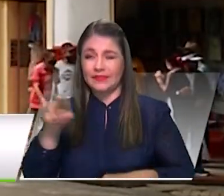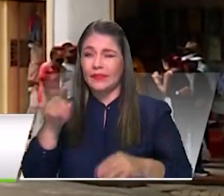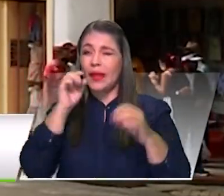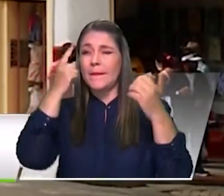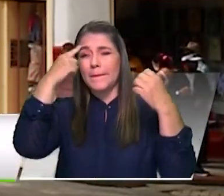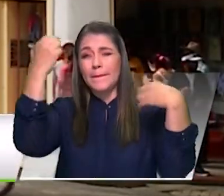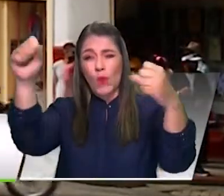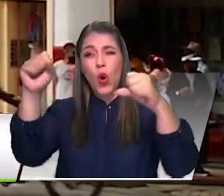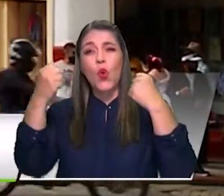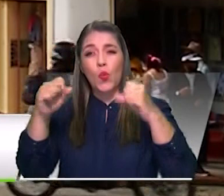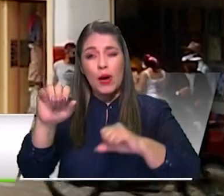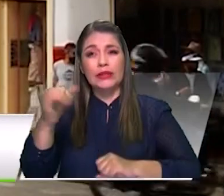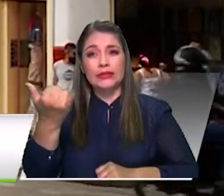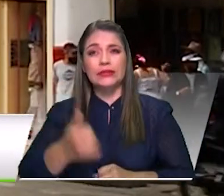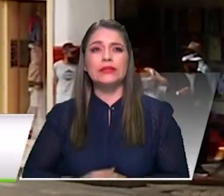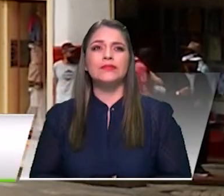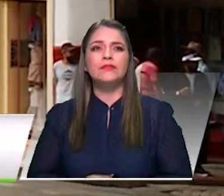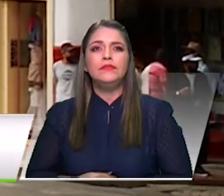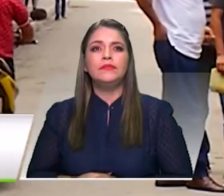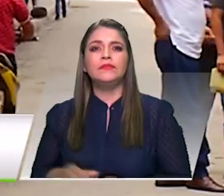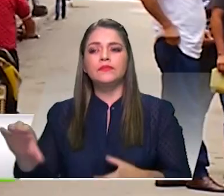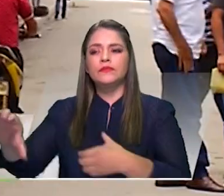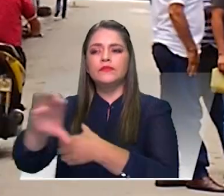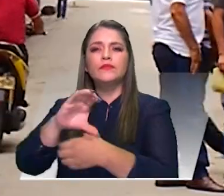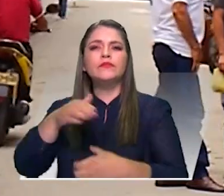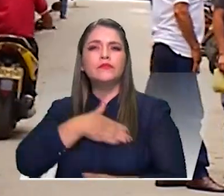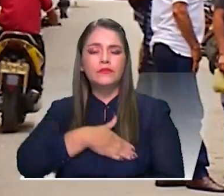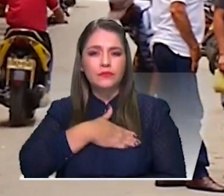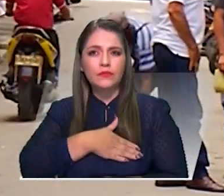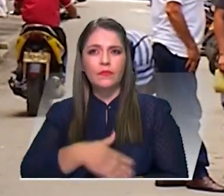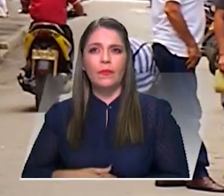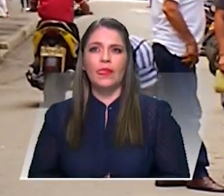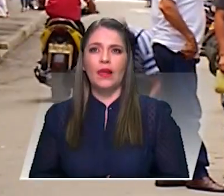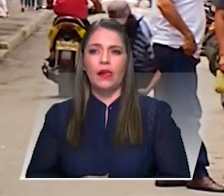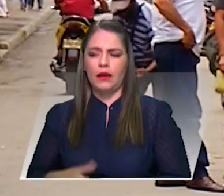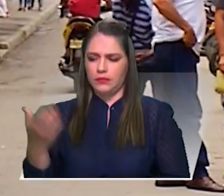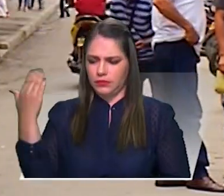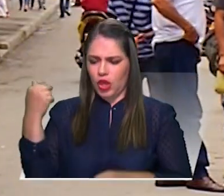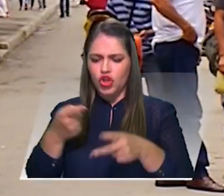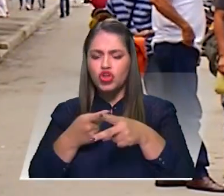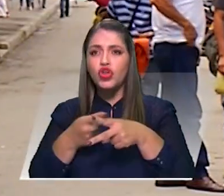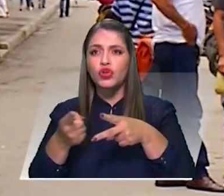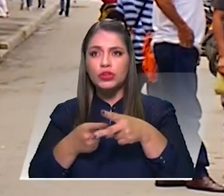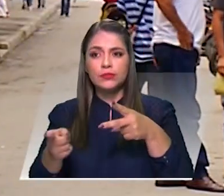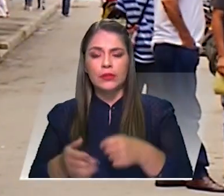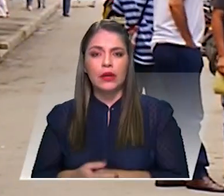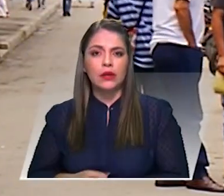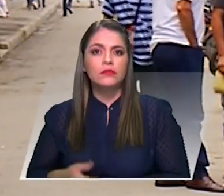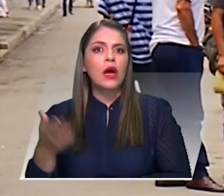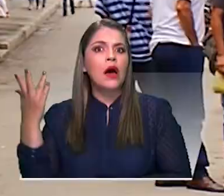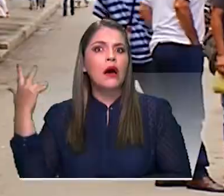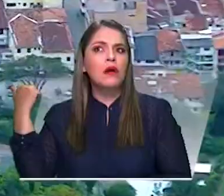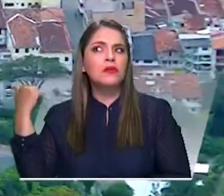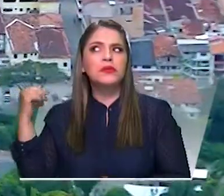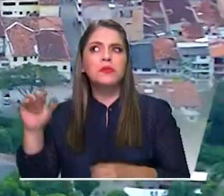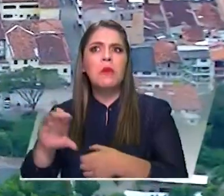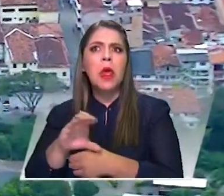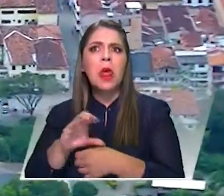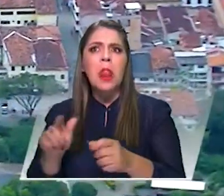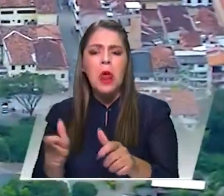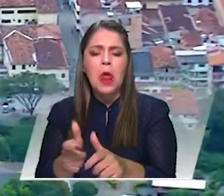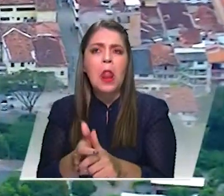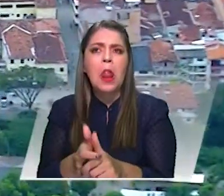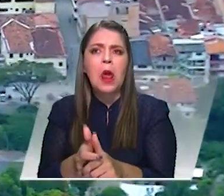corregimiento de Alfonso López en Ciudad Bolívar, detectado hace un par de semanas, es que un número importante de los contagios son